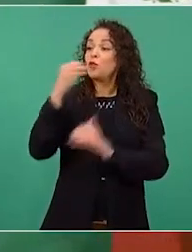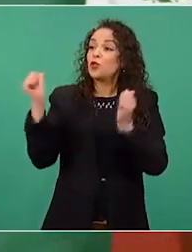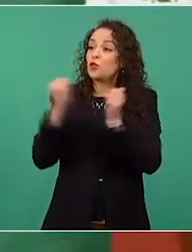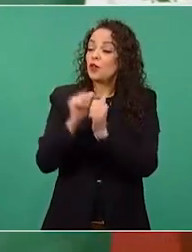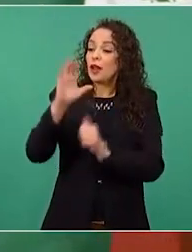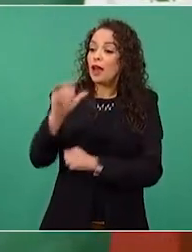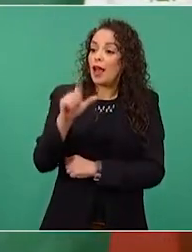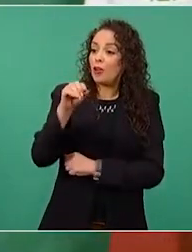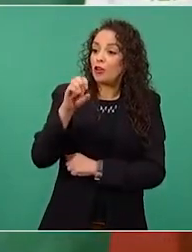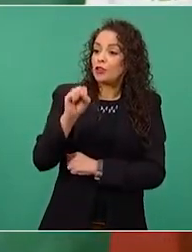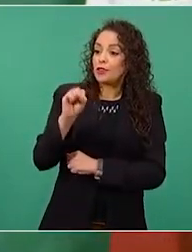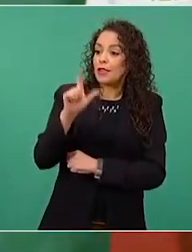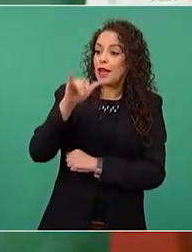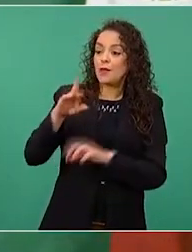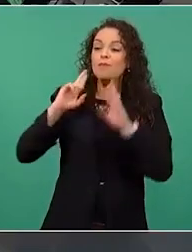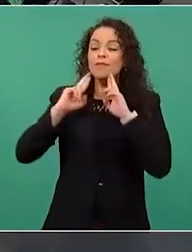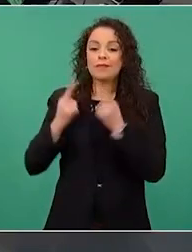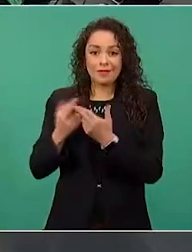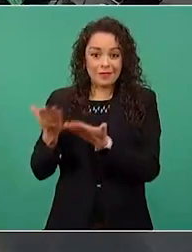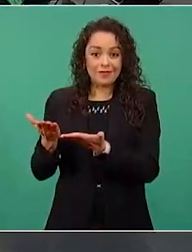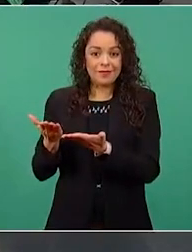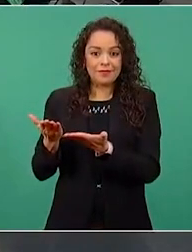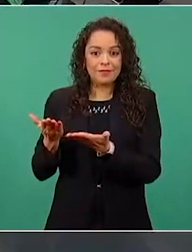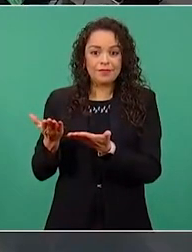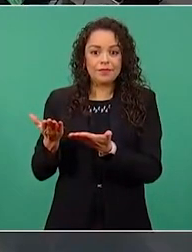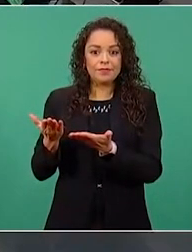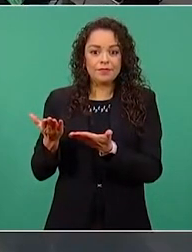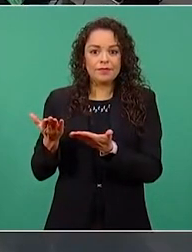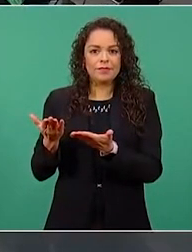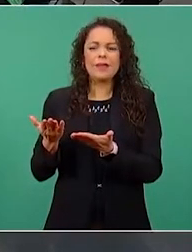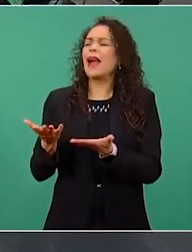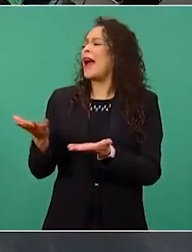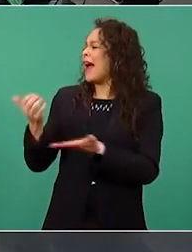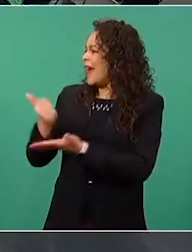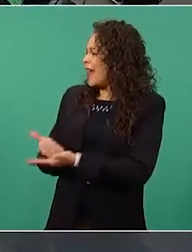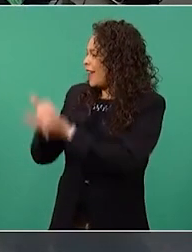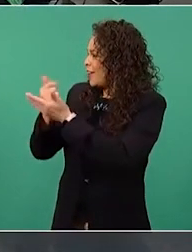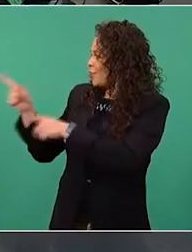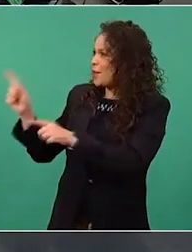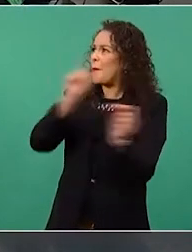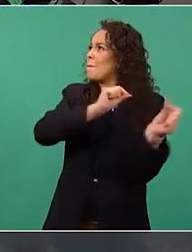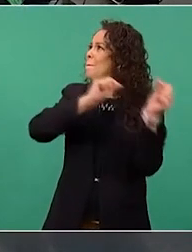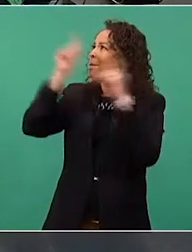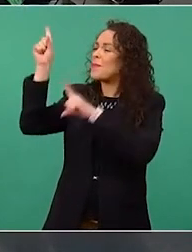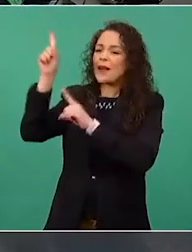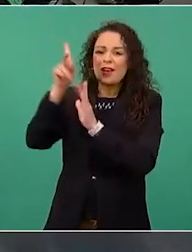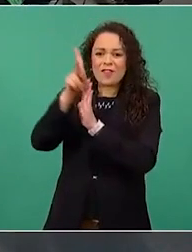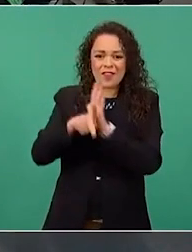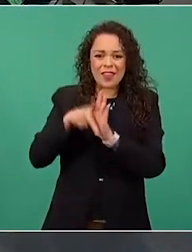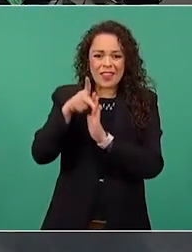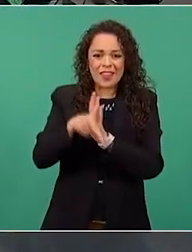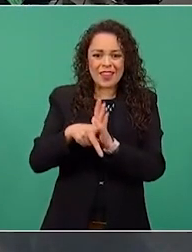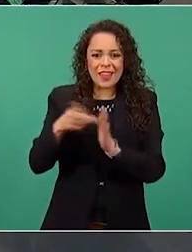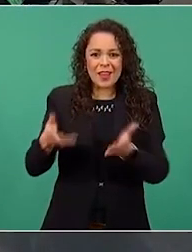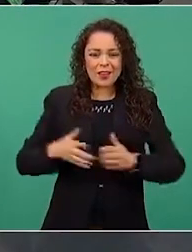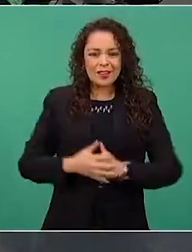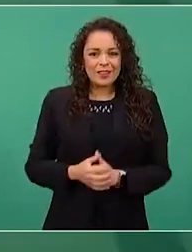¿Por qué no pones el video? Una vajilla ahí.